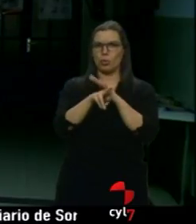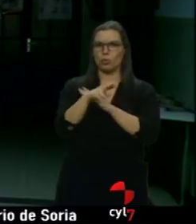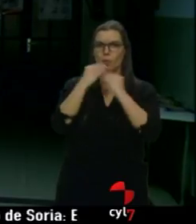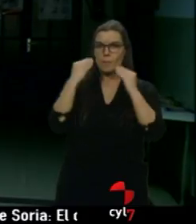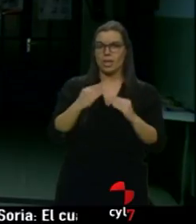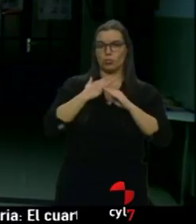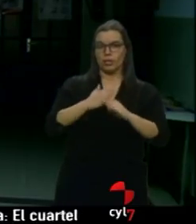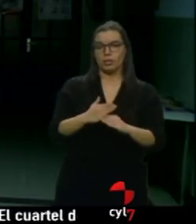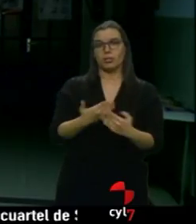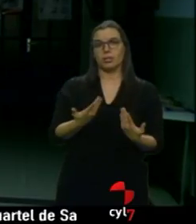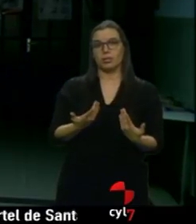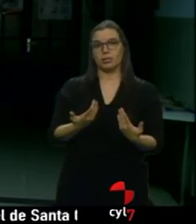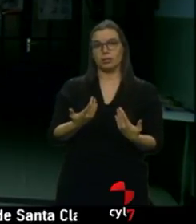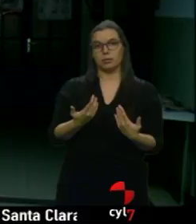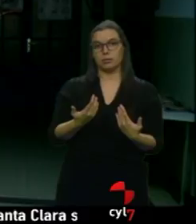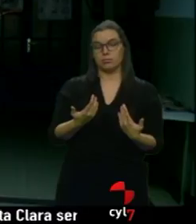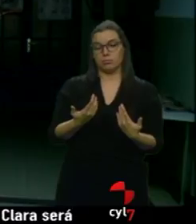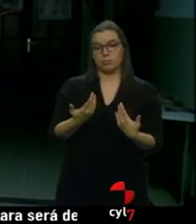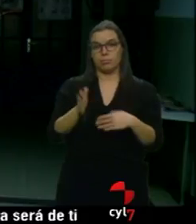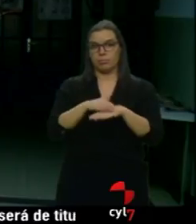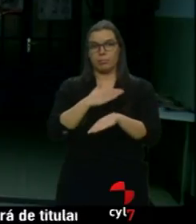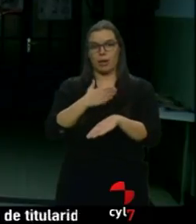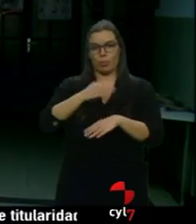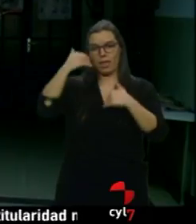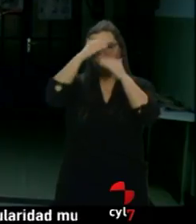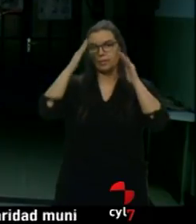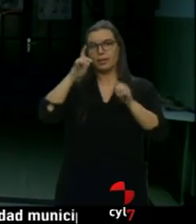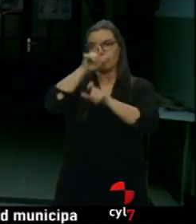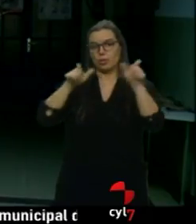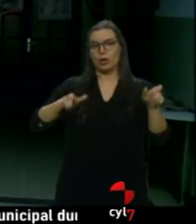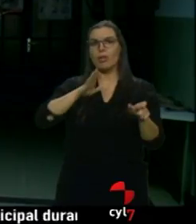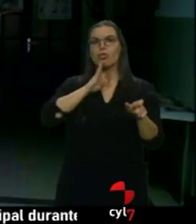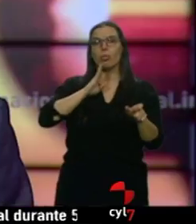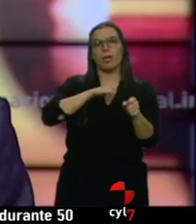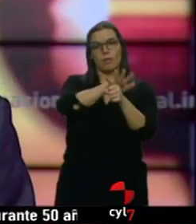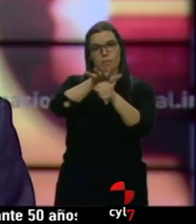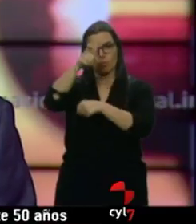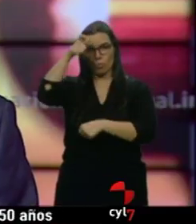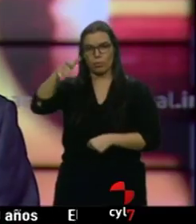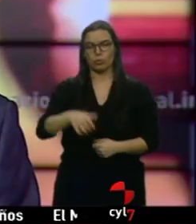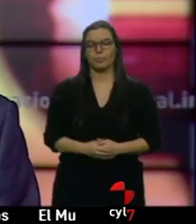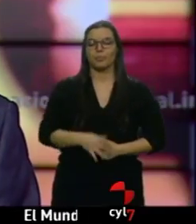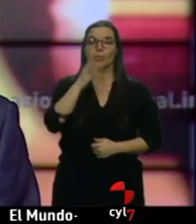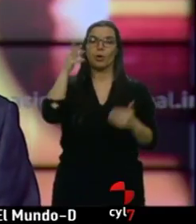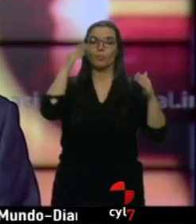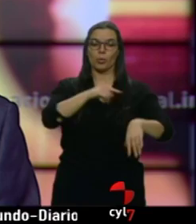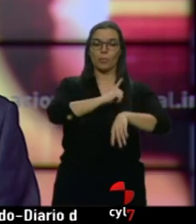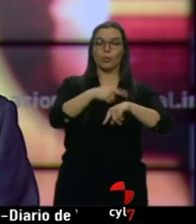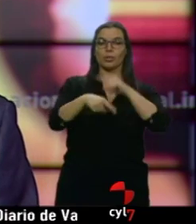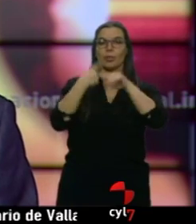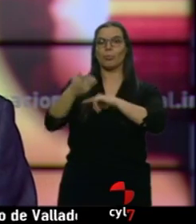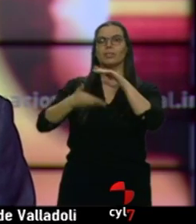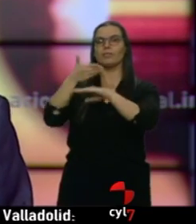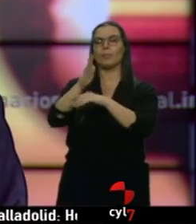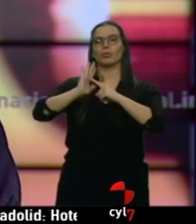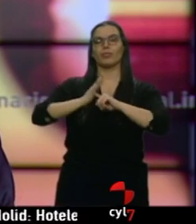medios suficientes como para atender a la población en el medio rural. Llegan los deportes después estaremos en